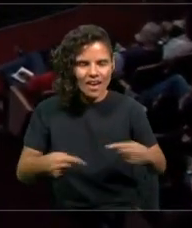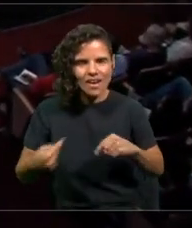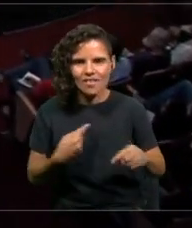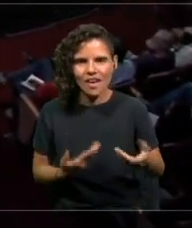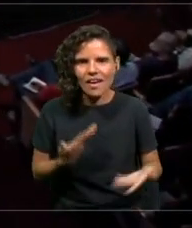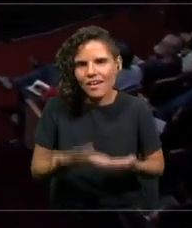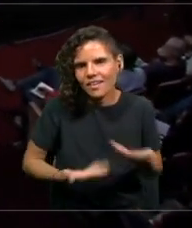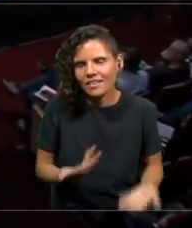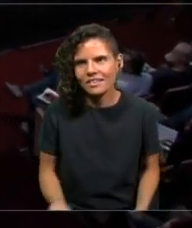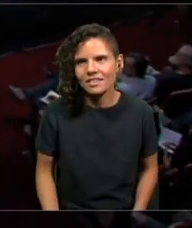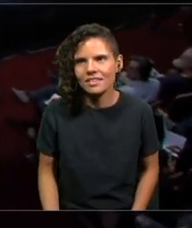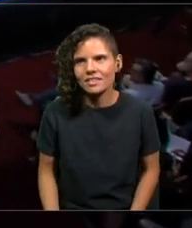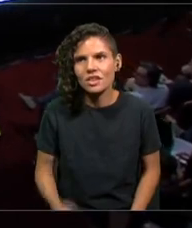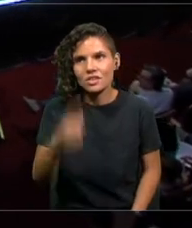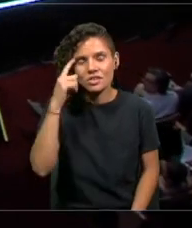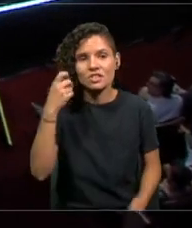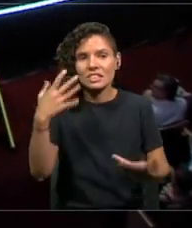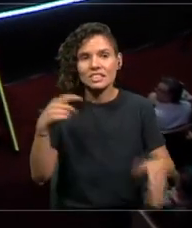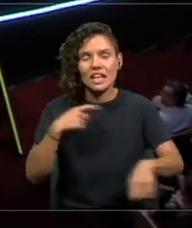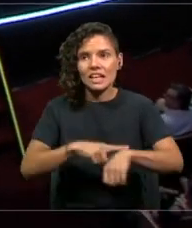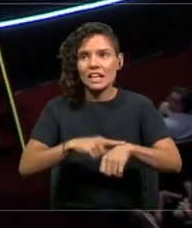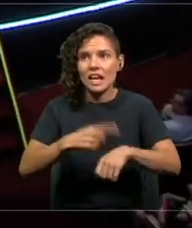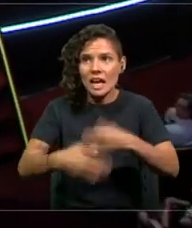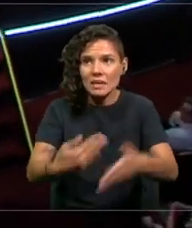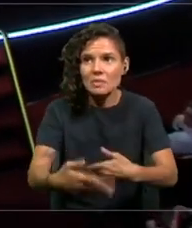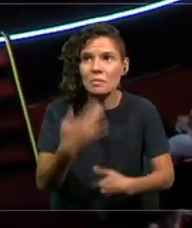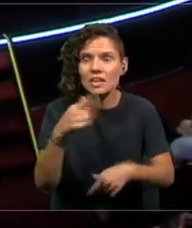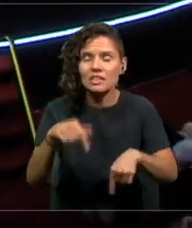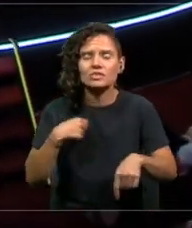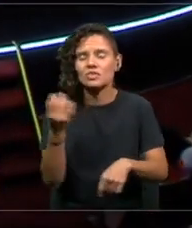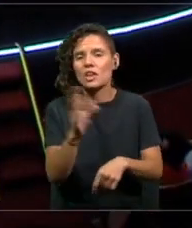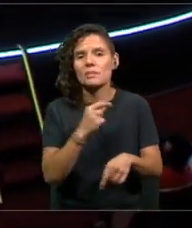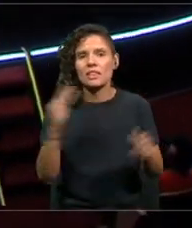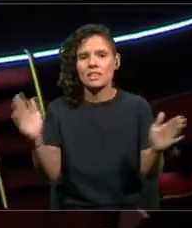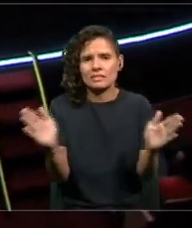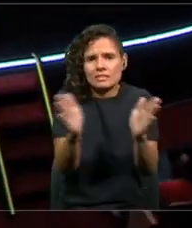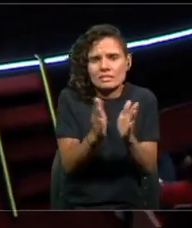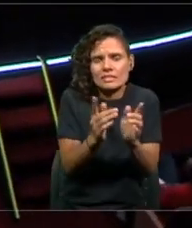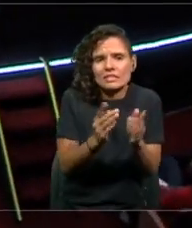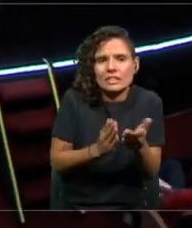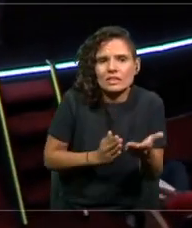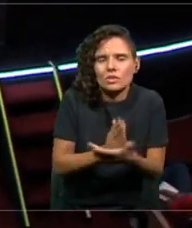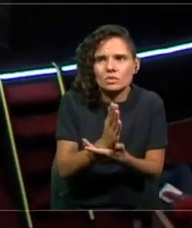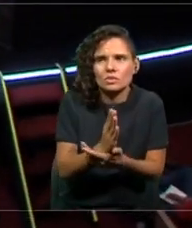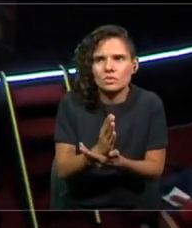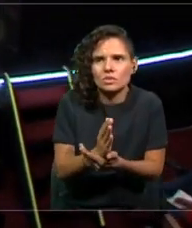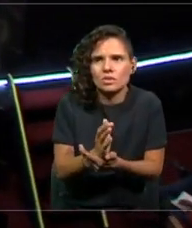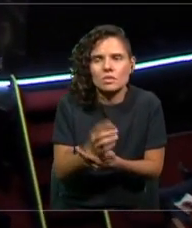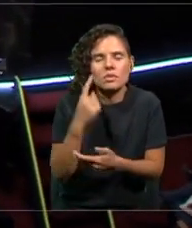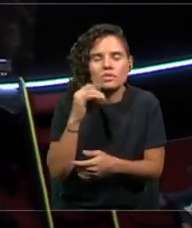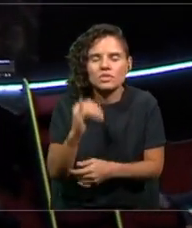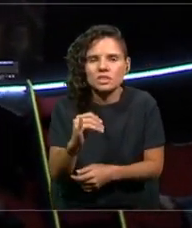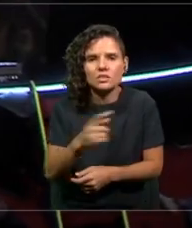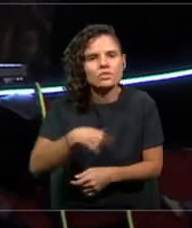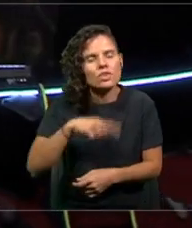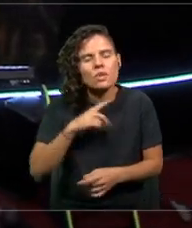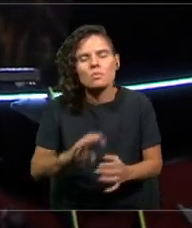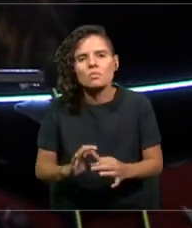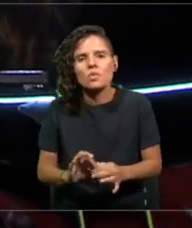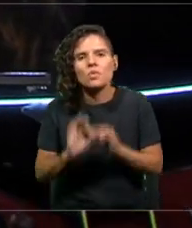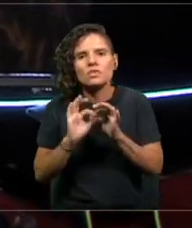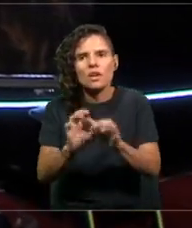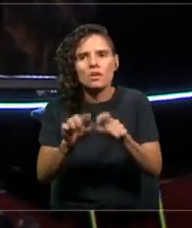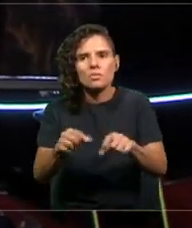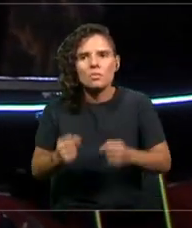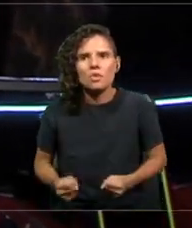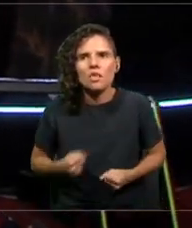estoy absolutamente pasada del tiempo porque esta es una breve introducción, pero agradecemos mucho poder compartir